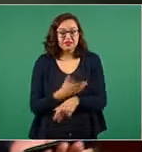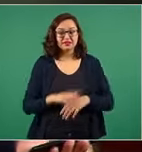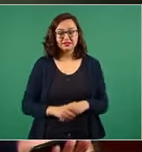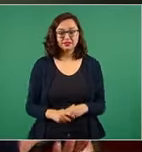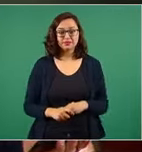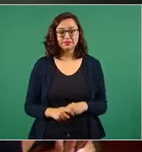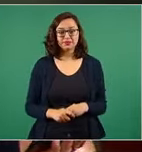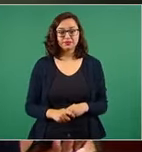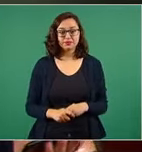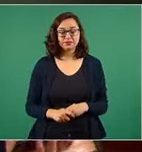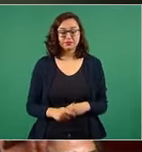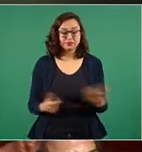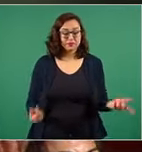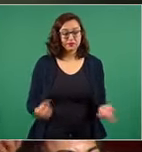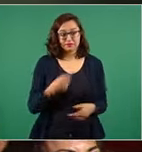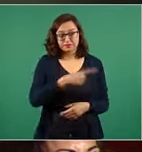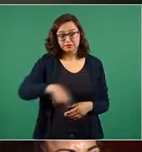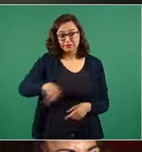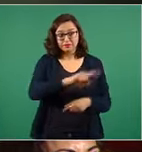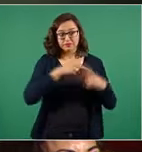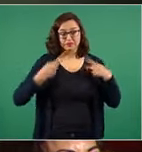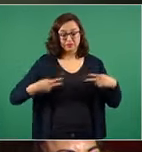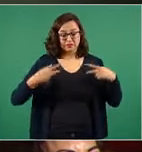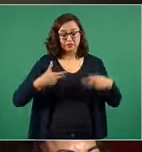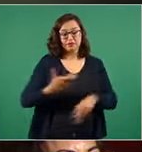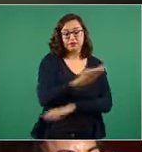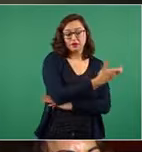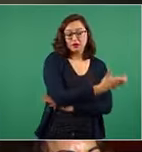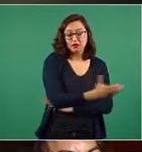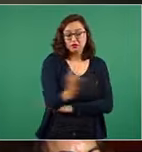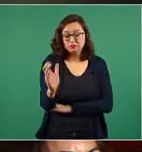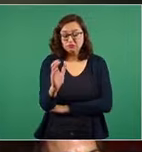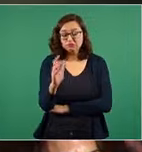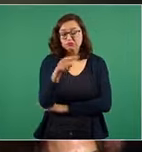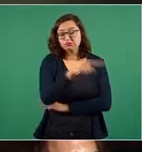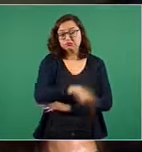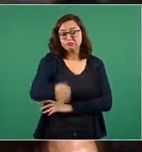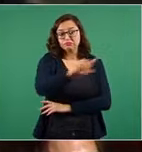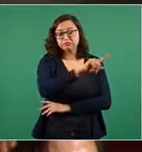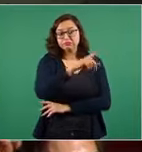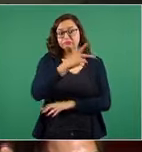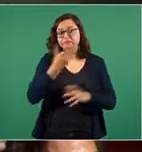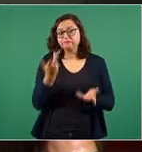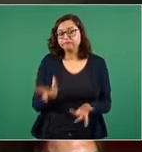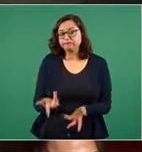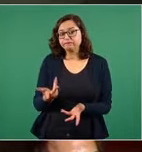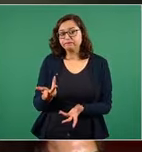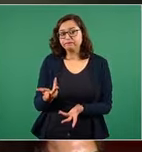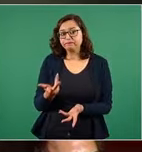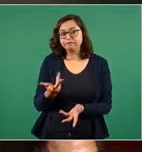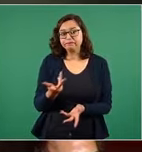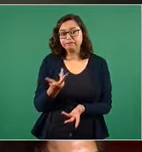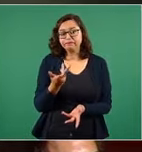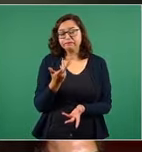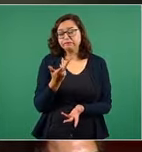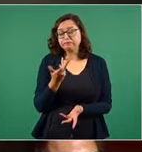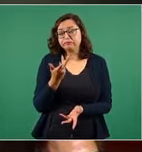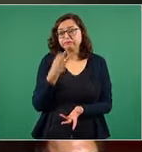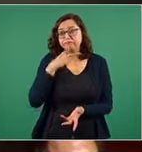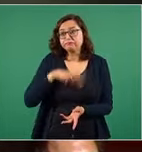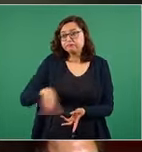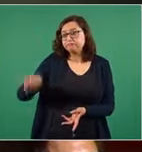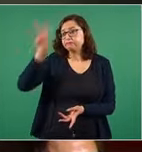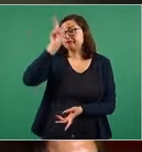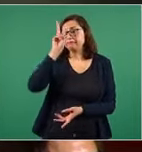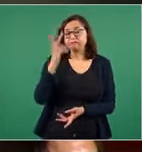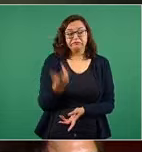campesinos, porque yo le digo que los campesinos son los pobres al cuadrado, presidente. ¿Por qué le digo que son